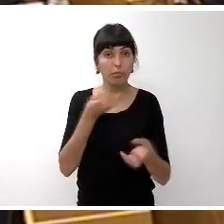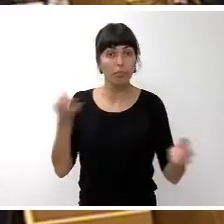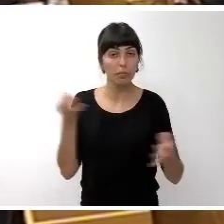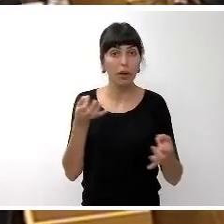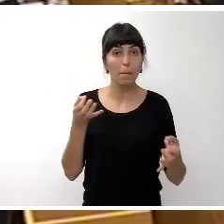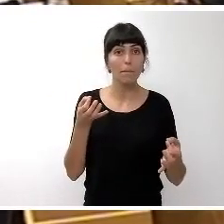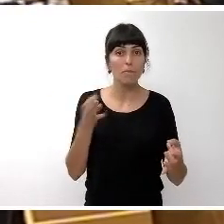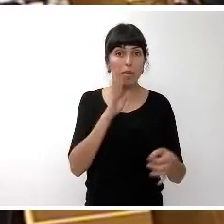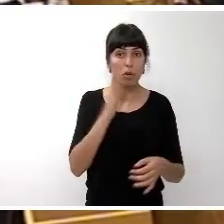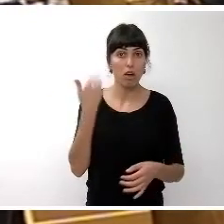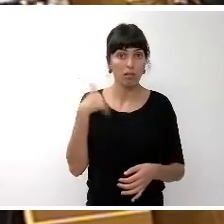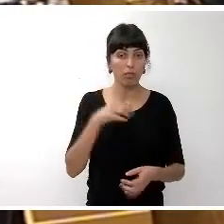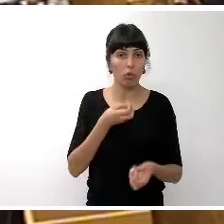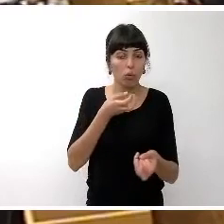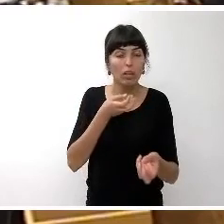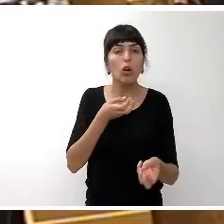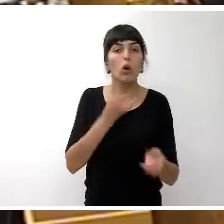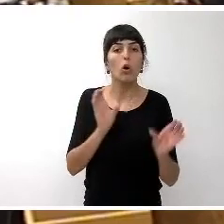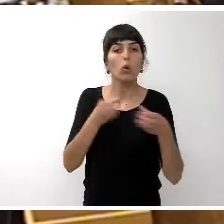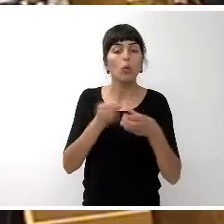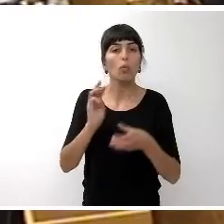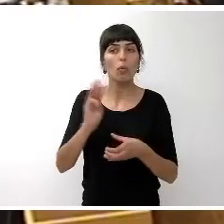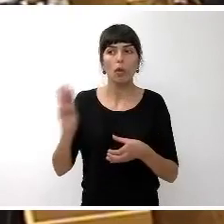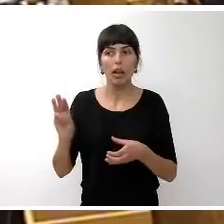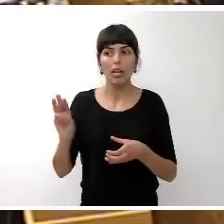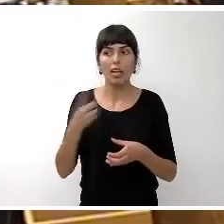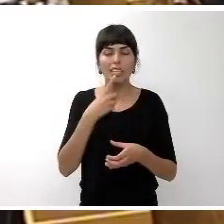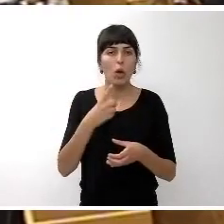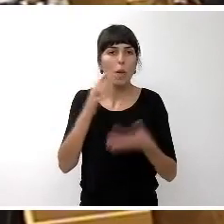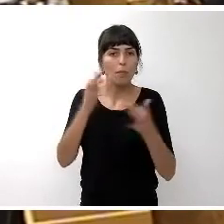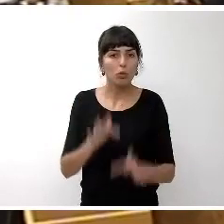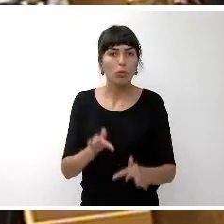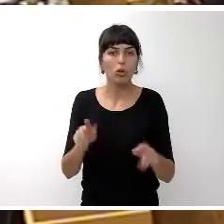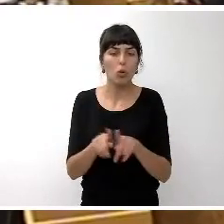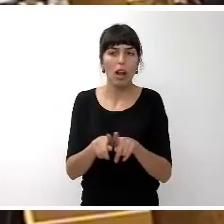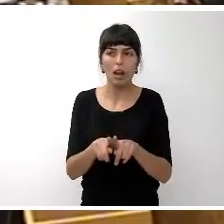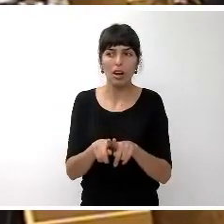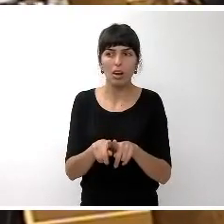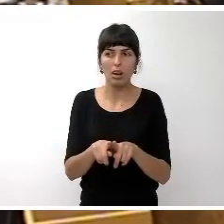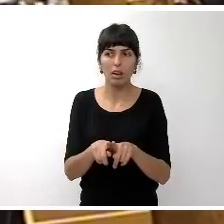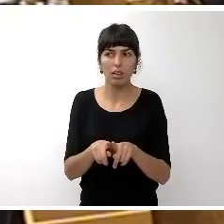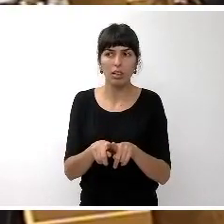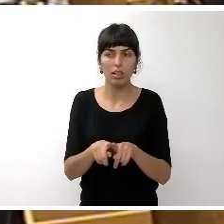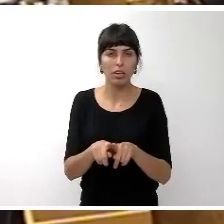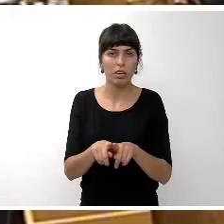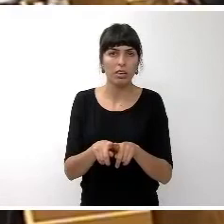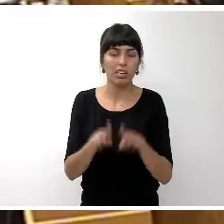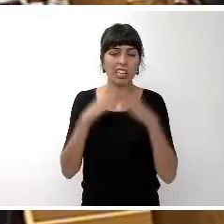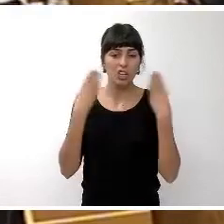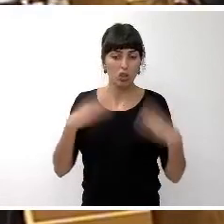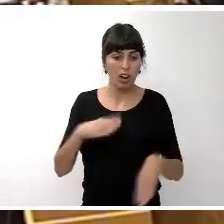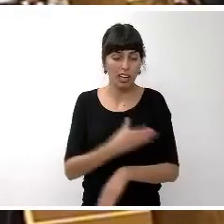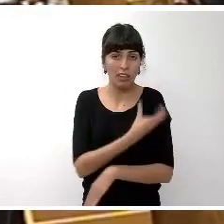puntualmente se ha comentado que por parte del grupo popular que se había dicho que estos presupuestos eran los más grandes de la historia de la corporación